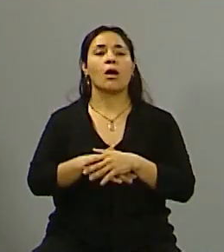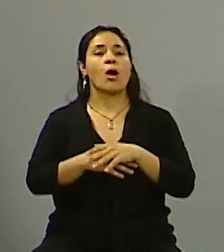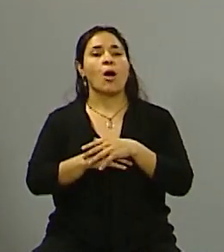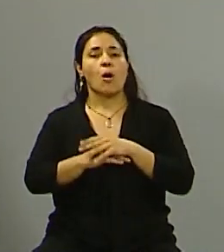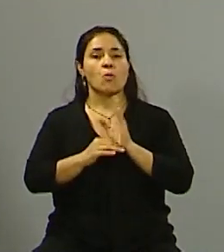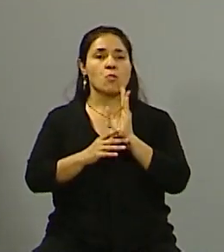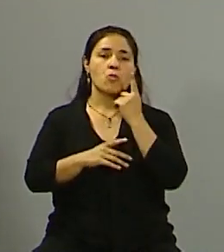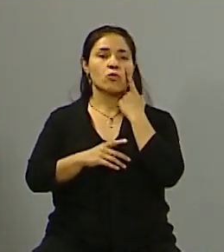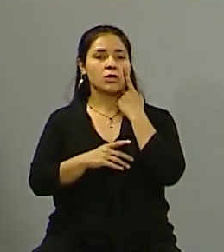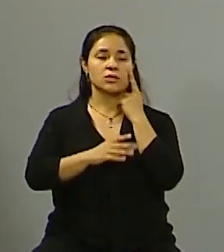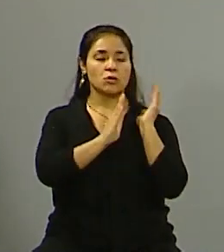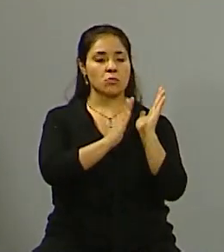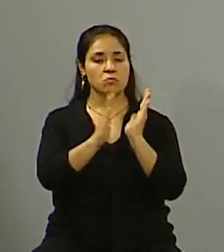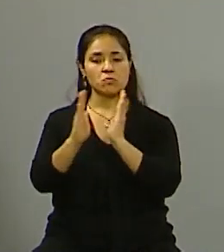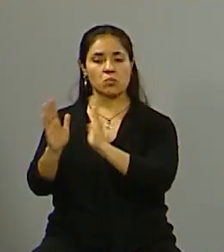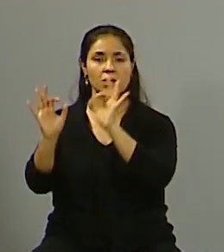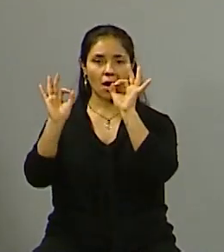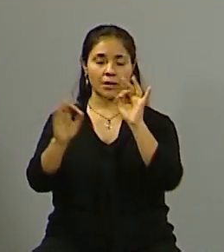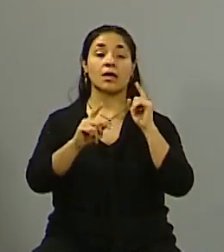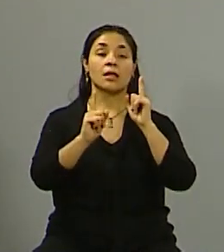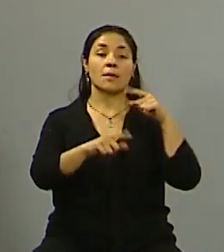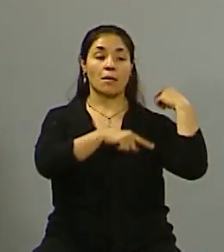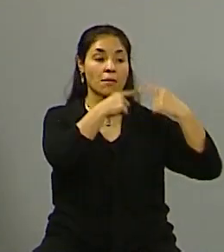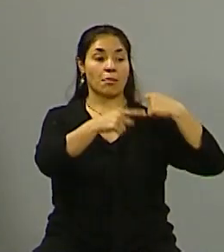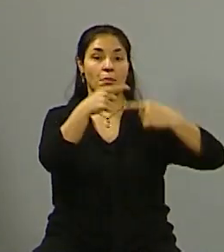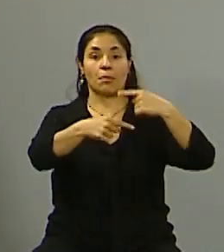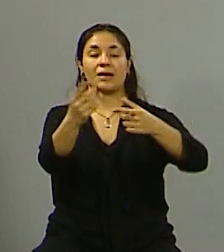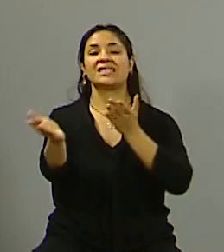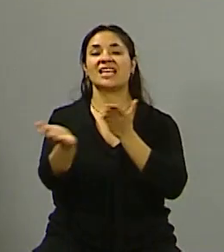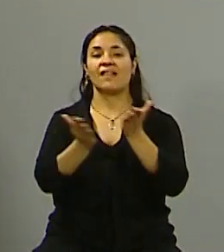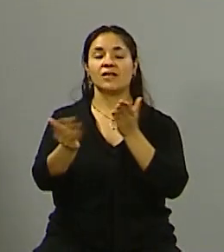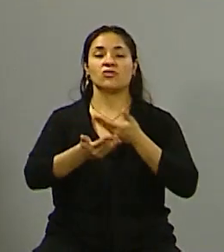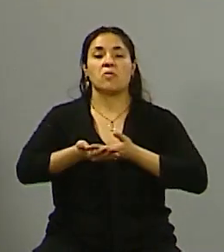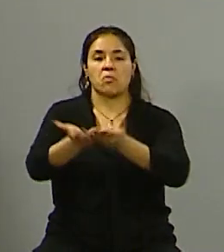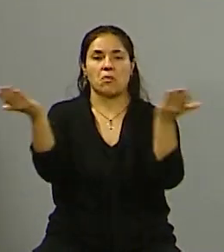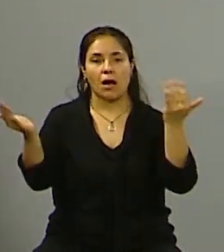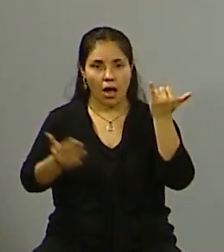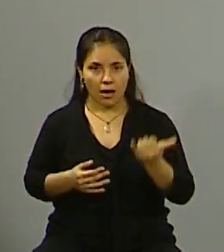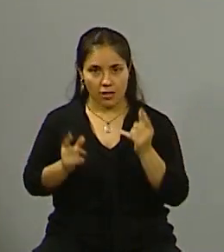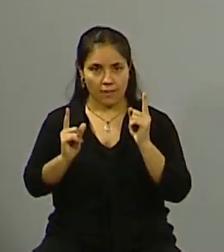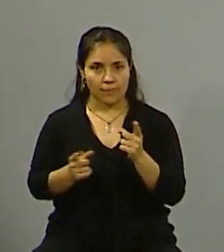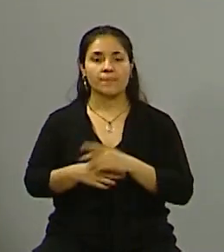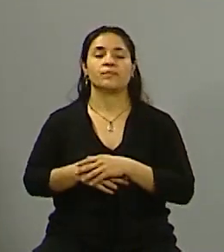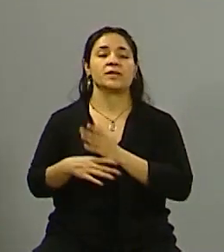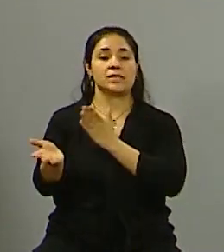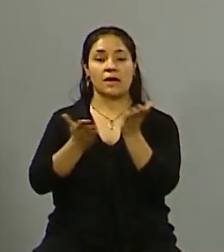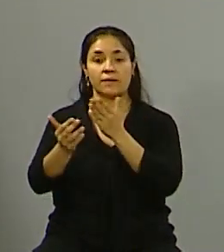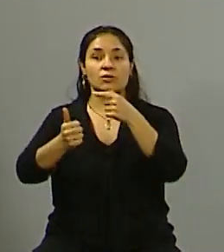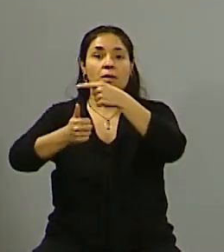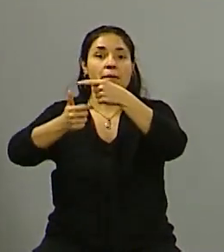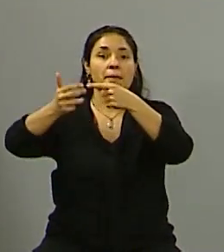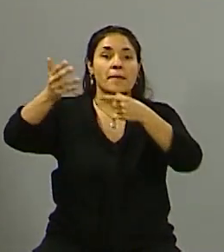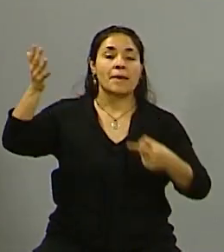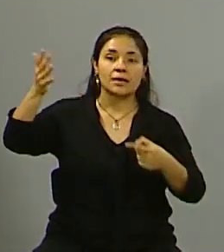ordenando, ha ido creciendo en cuanto a la prestación de sus servicios. Cada vez presta más y cada vez presta menos